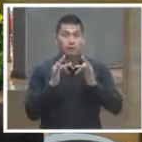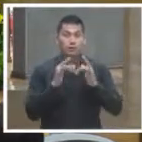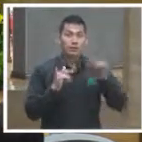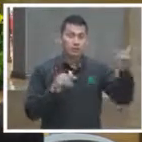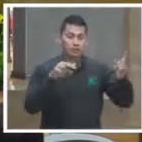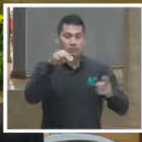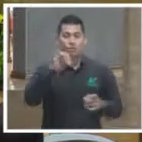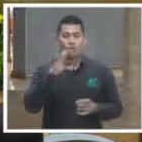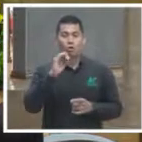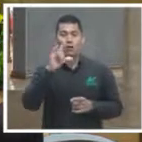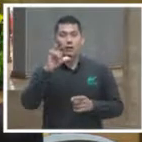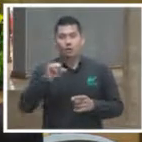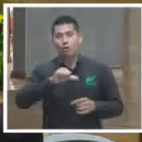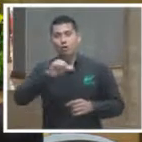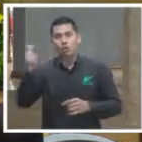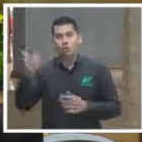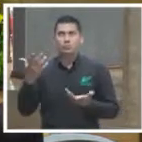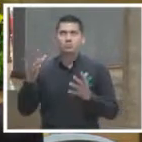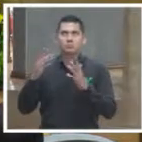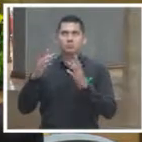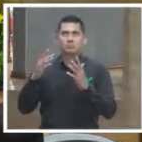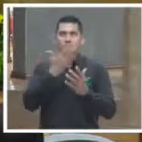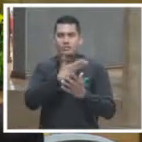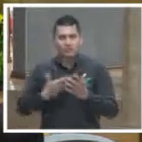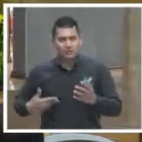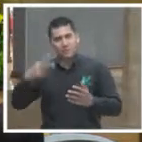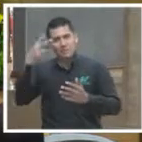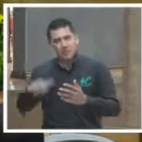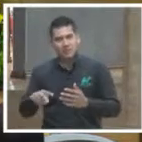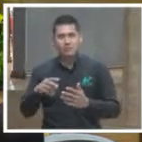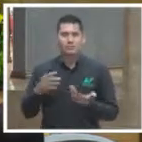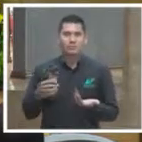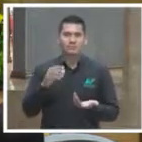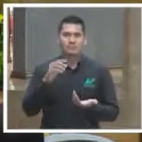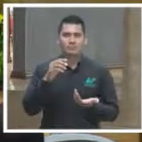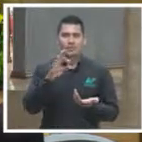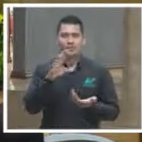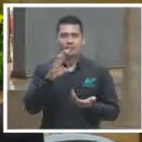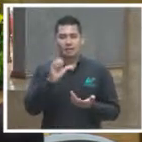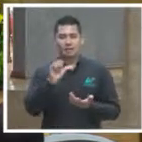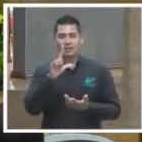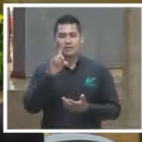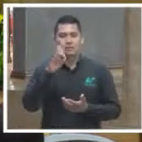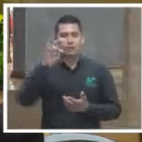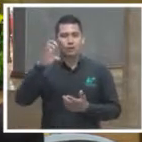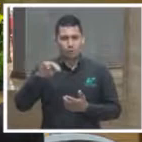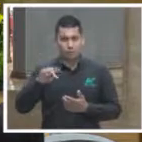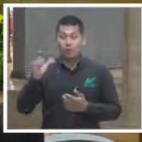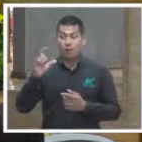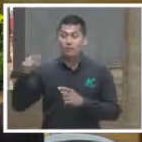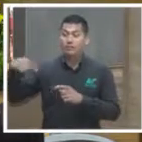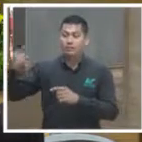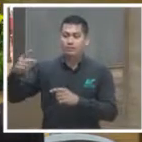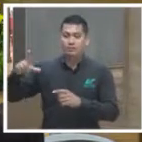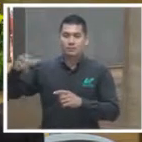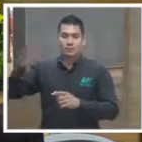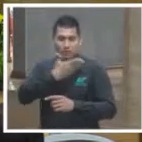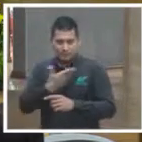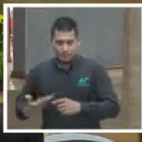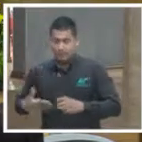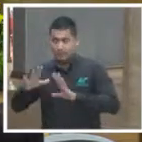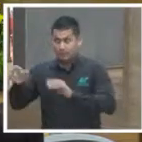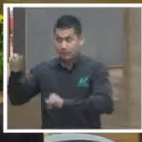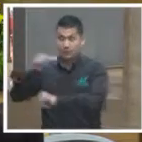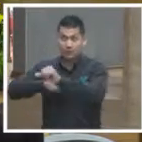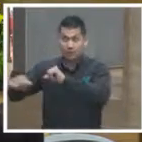el presidente mexicano, Felipe Calderón, y fue hasta después del cambio de sexenio cuando la Suprema Corte de Justicia